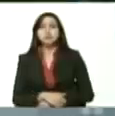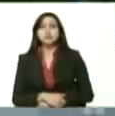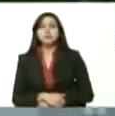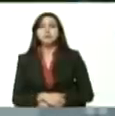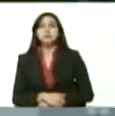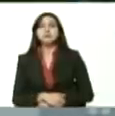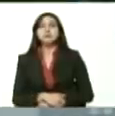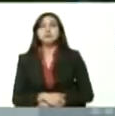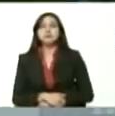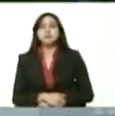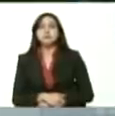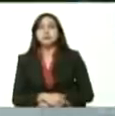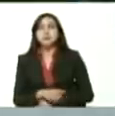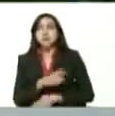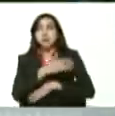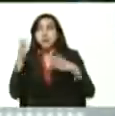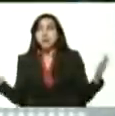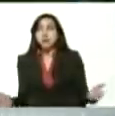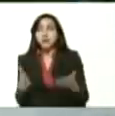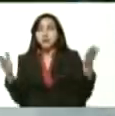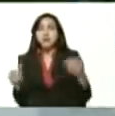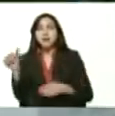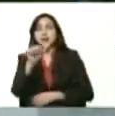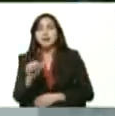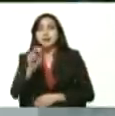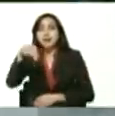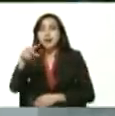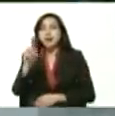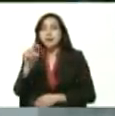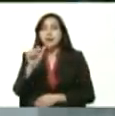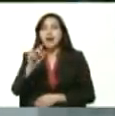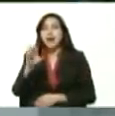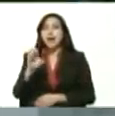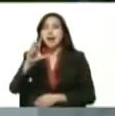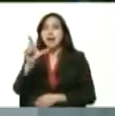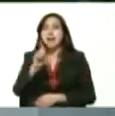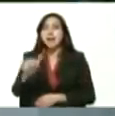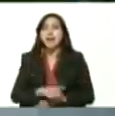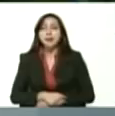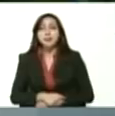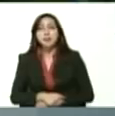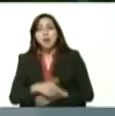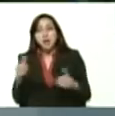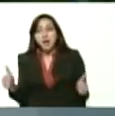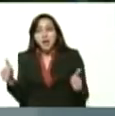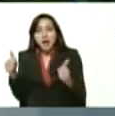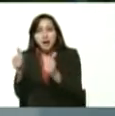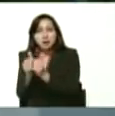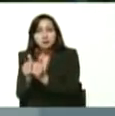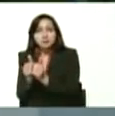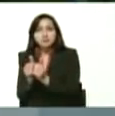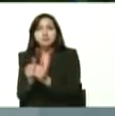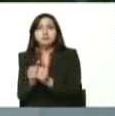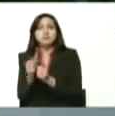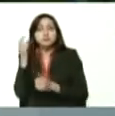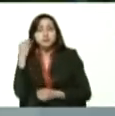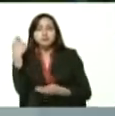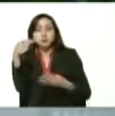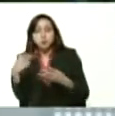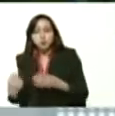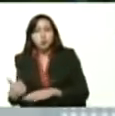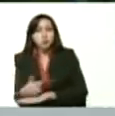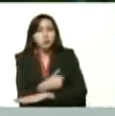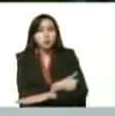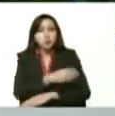Yelitze Santaella la avanzadora acompañado de jefes militares